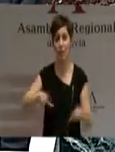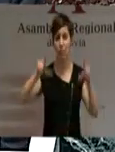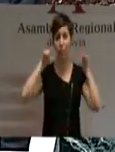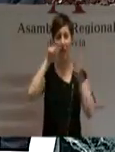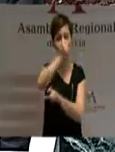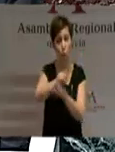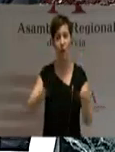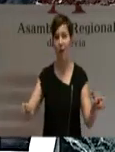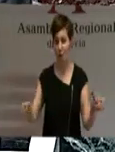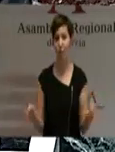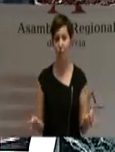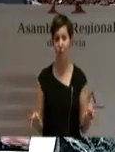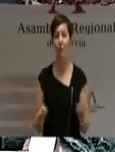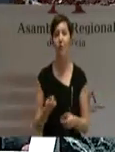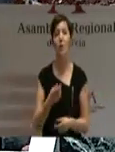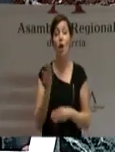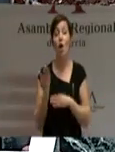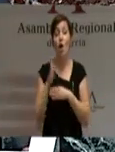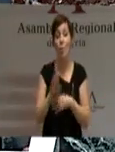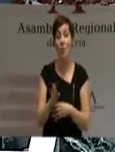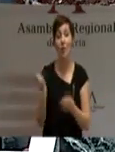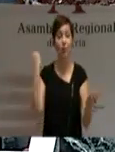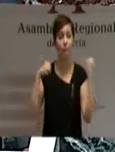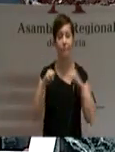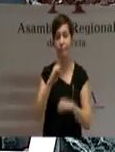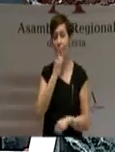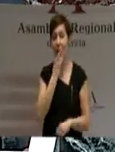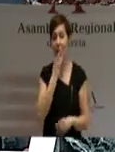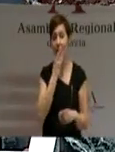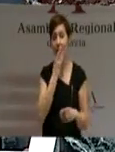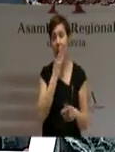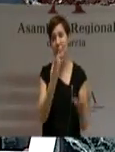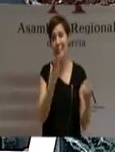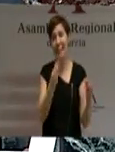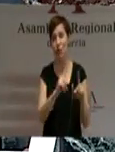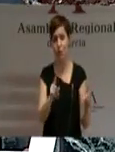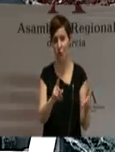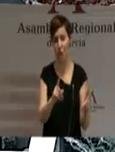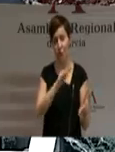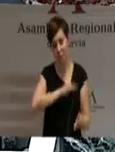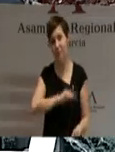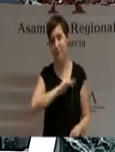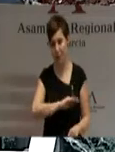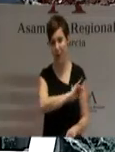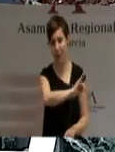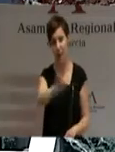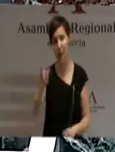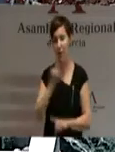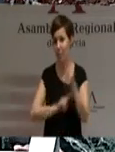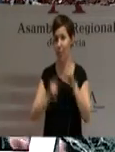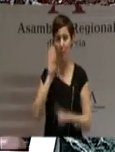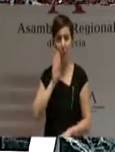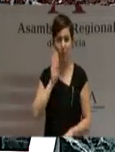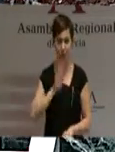es el comportamiento de algunos políticos, no tantos, pero demasiados. Señorías, en este acto solemne